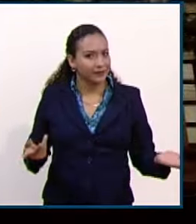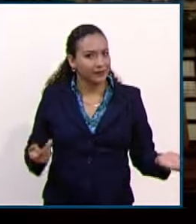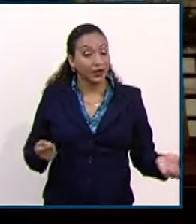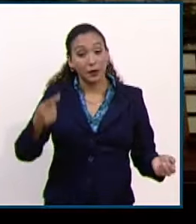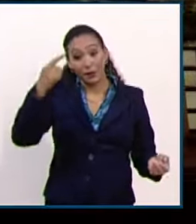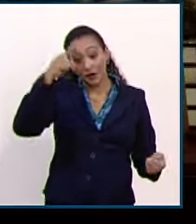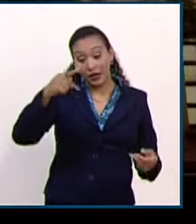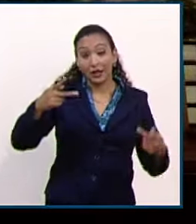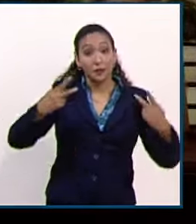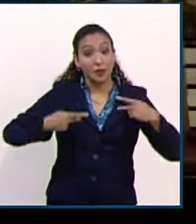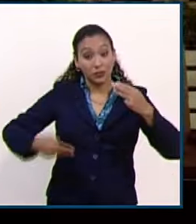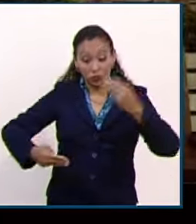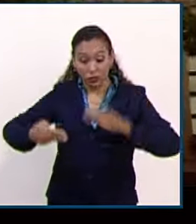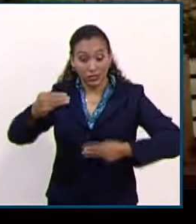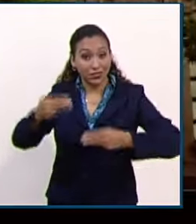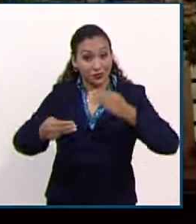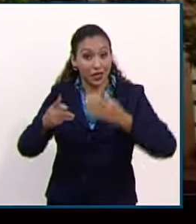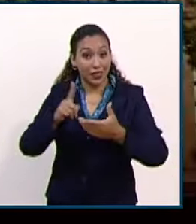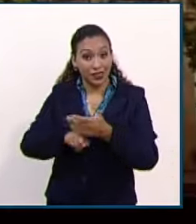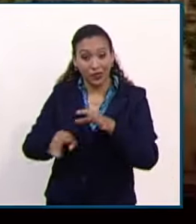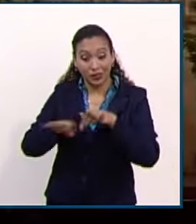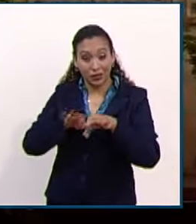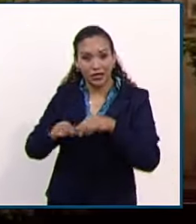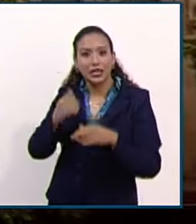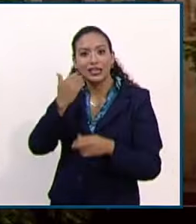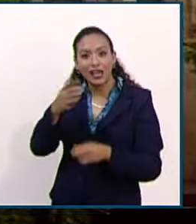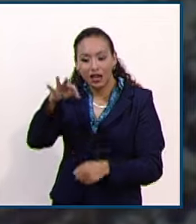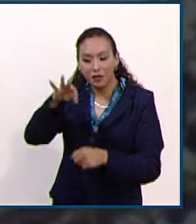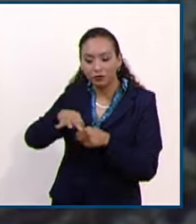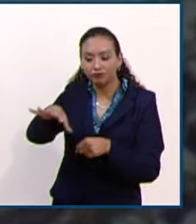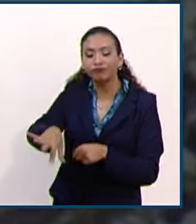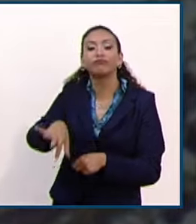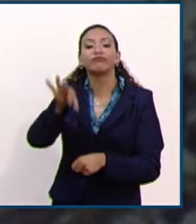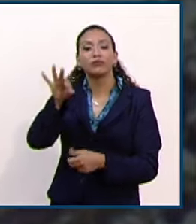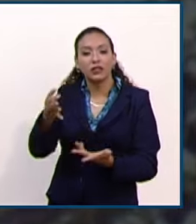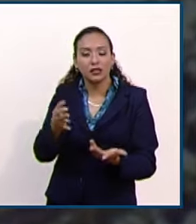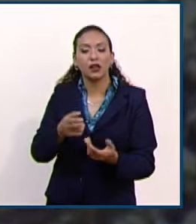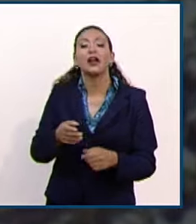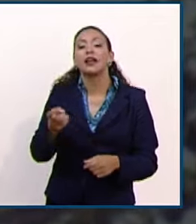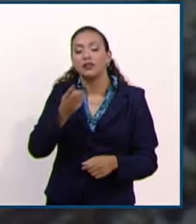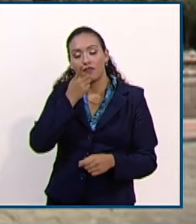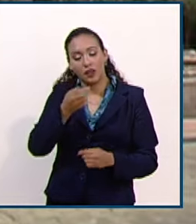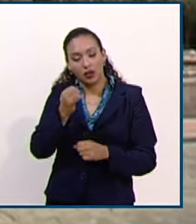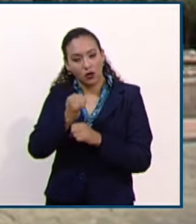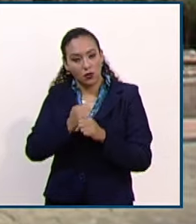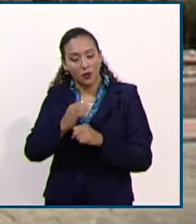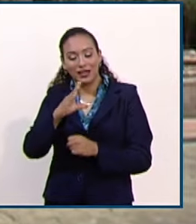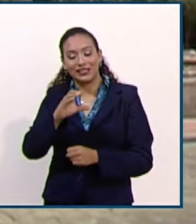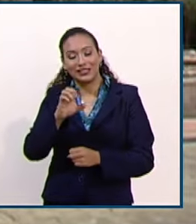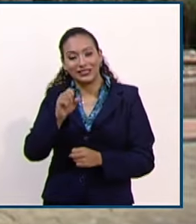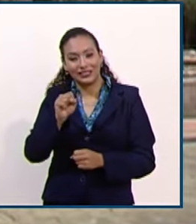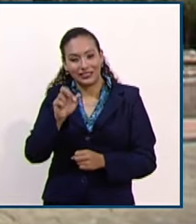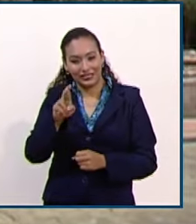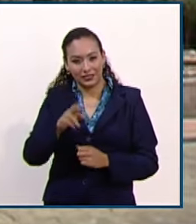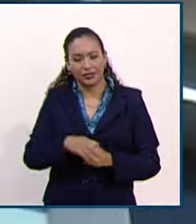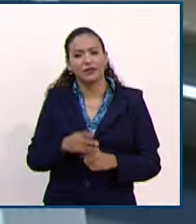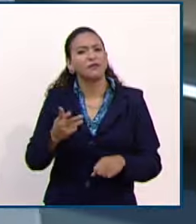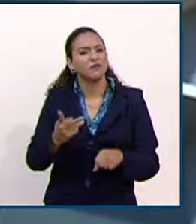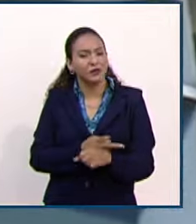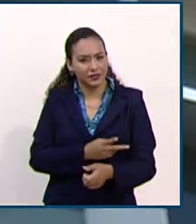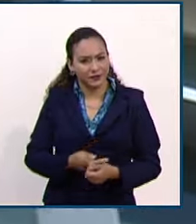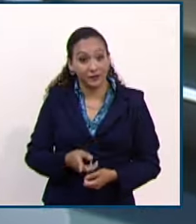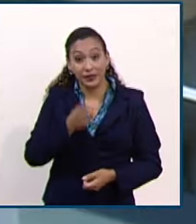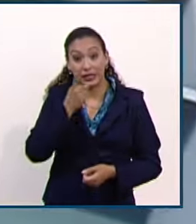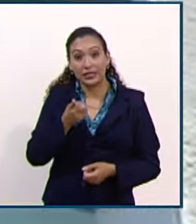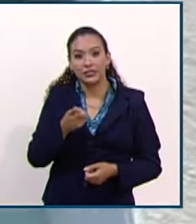los ministros de la Suprema Corte y magistrados y eventualmente aseguró el investigador César Astudillo propiciaría la